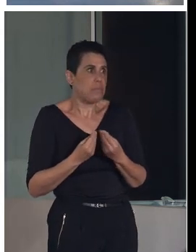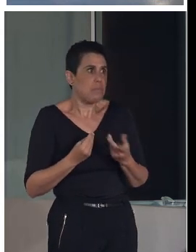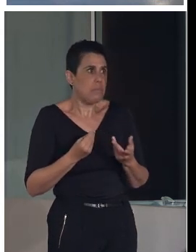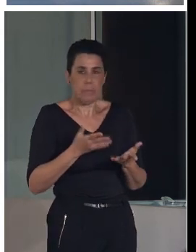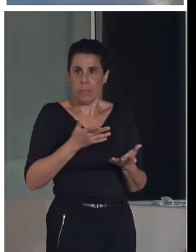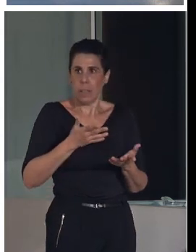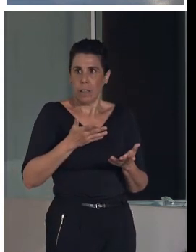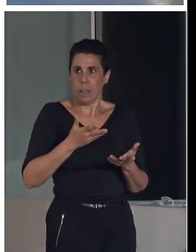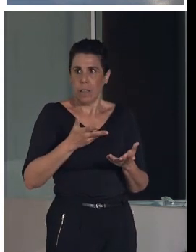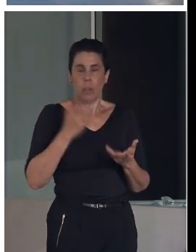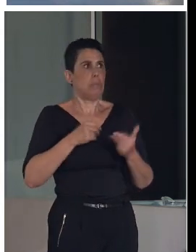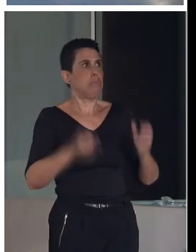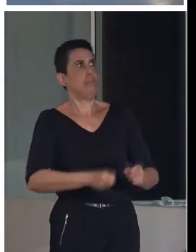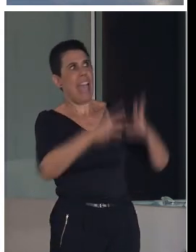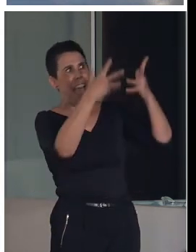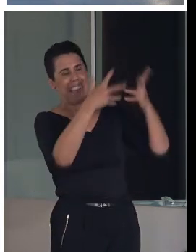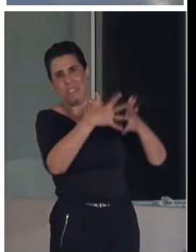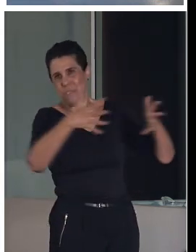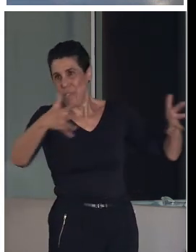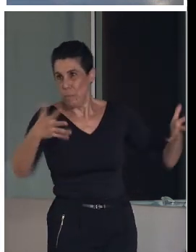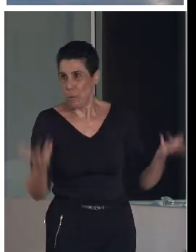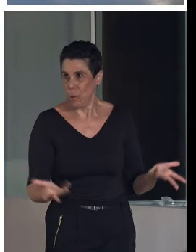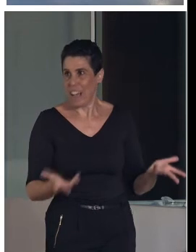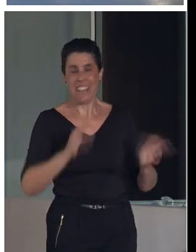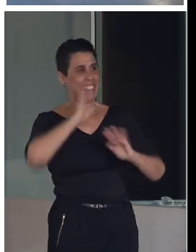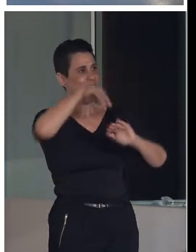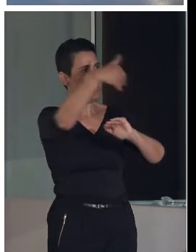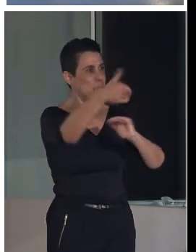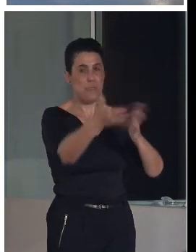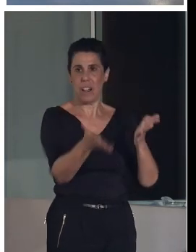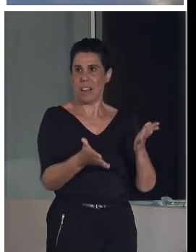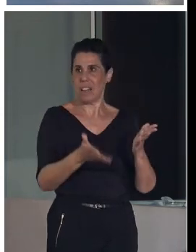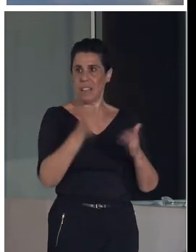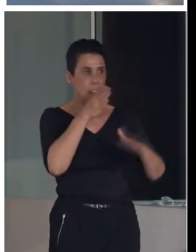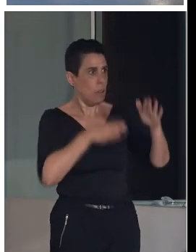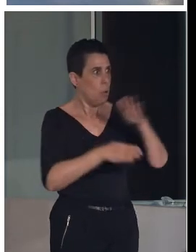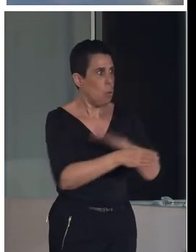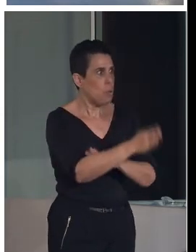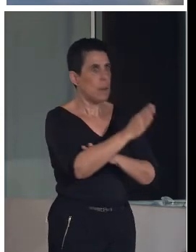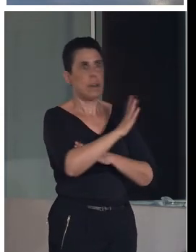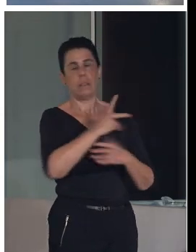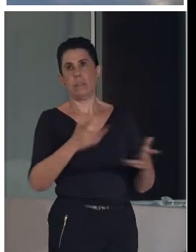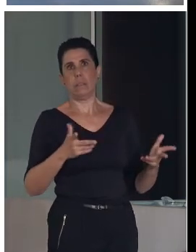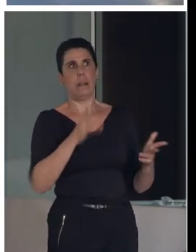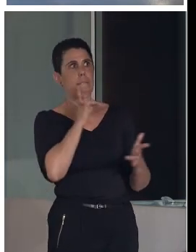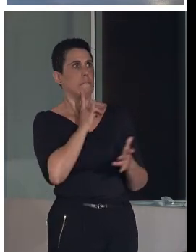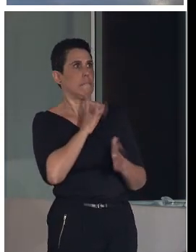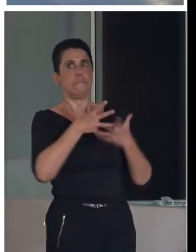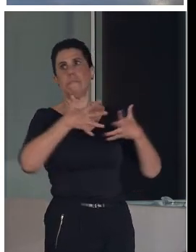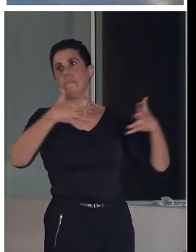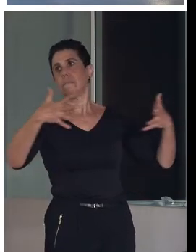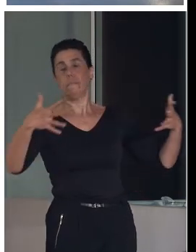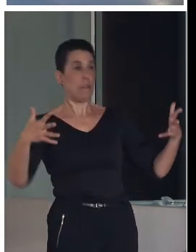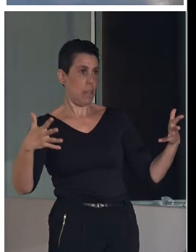¿no? Con el volumen de los edificios, el exterior entra adentro y también se quedan bastante alucinados. Pero, realmente, lo